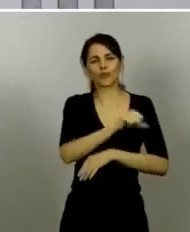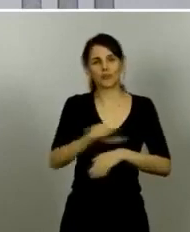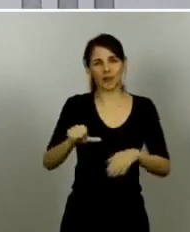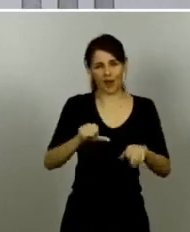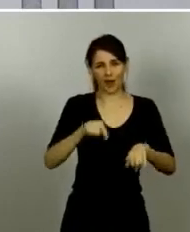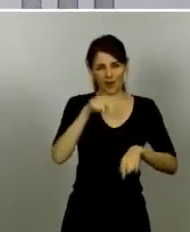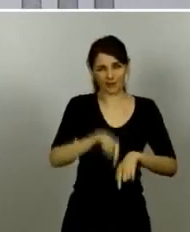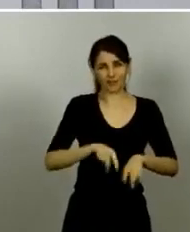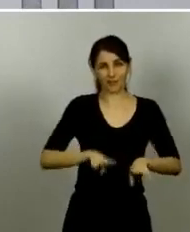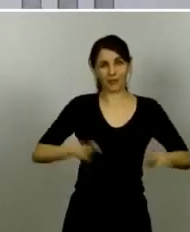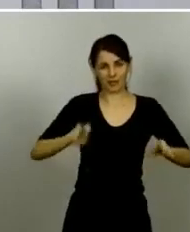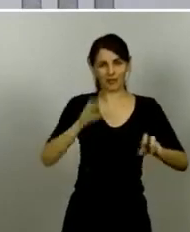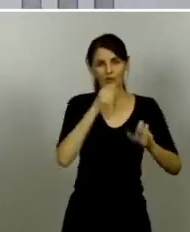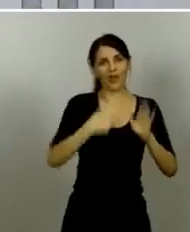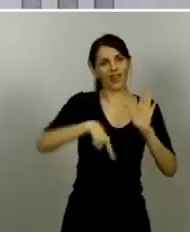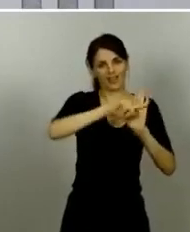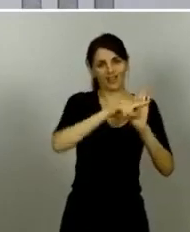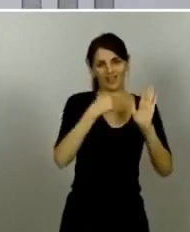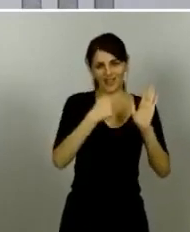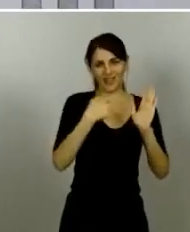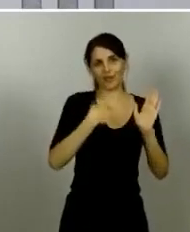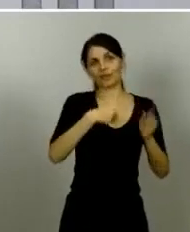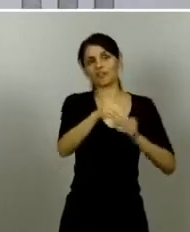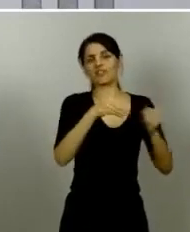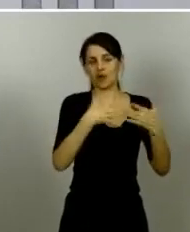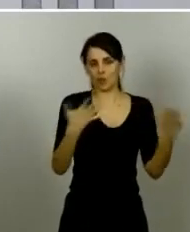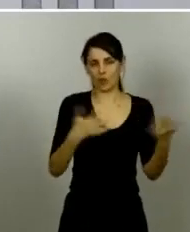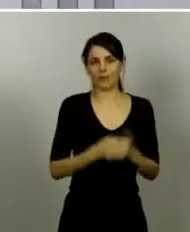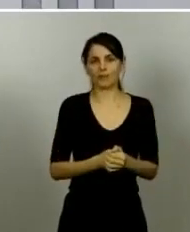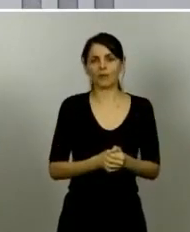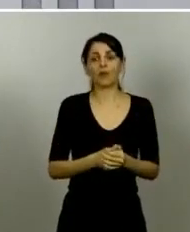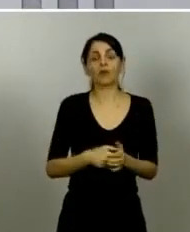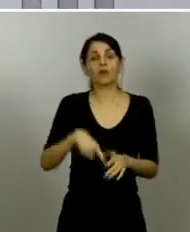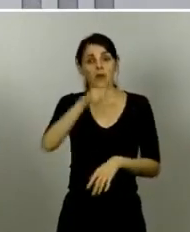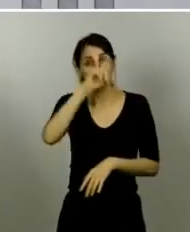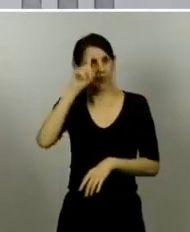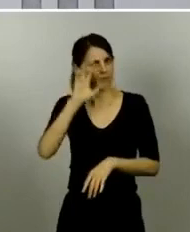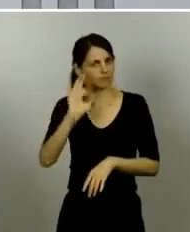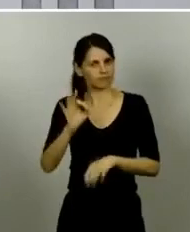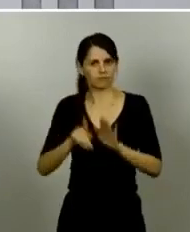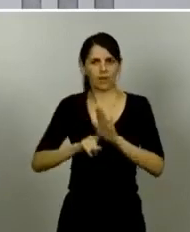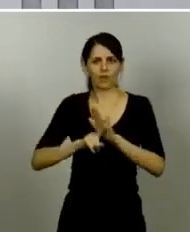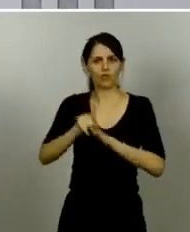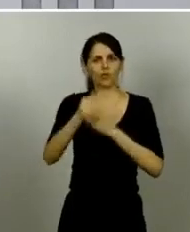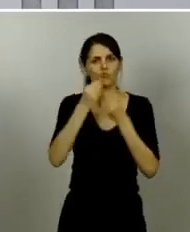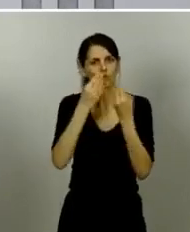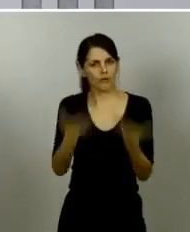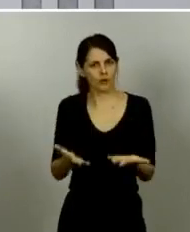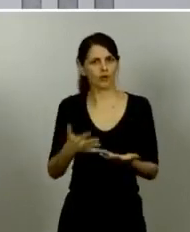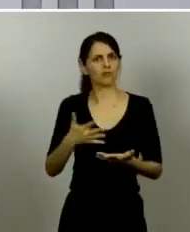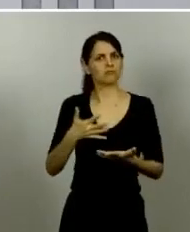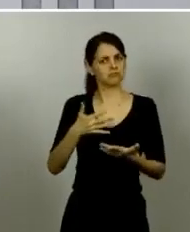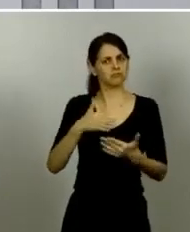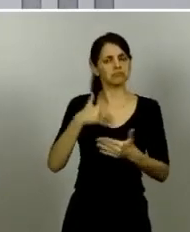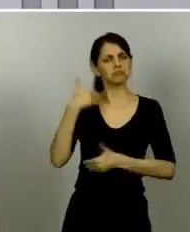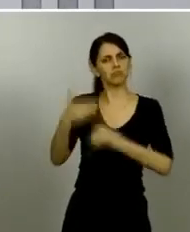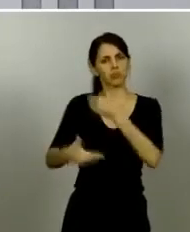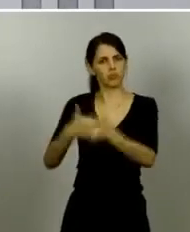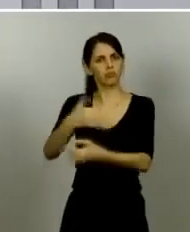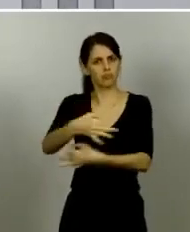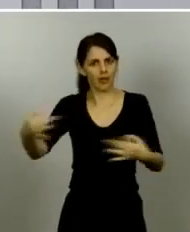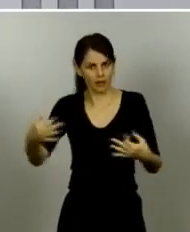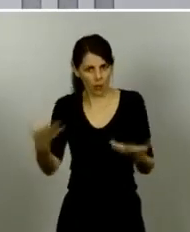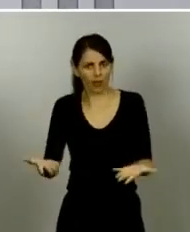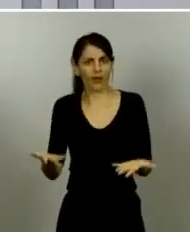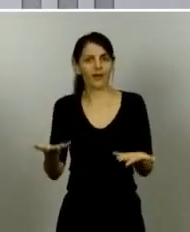Madrid está evolucionando muy bien hicimos un análisis insisto ayer miércoles está haciendo una progresión muy adecuada pero